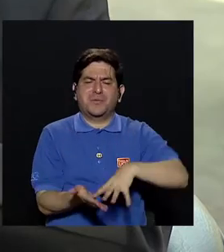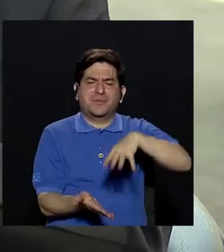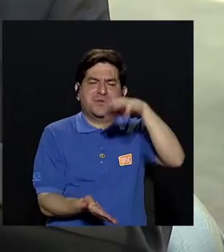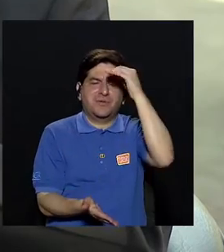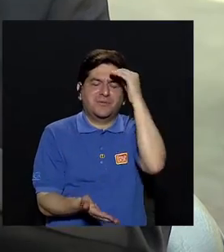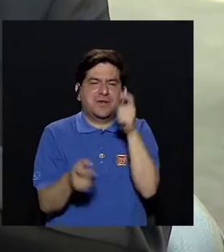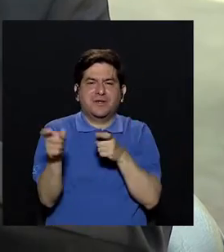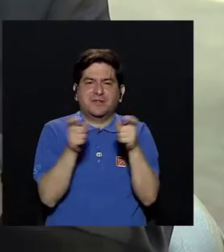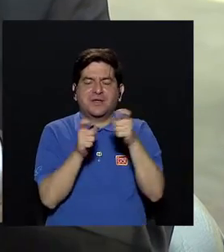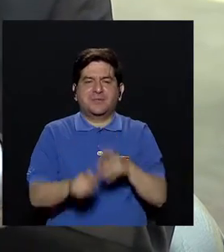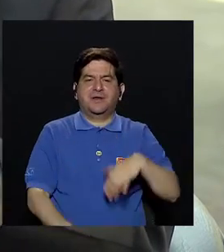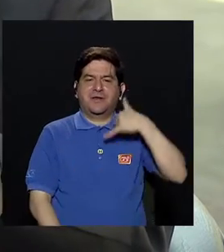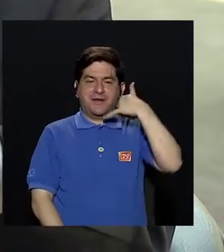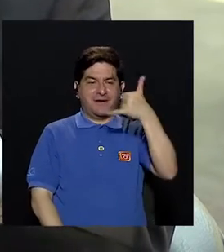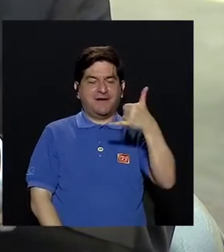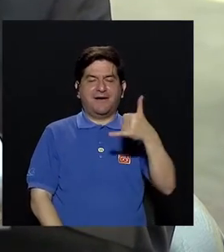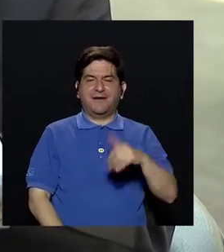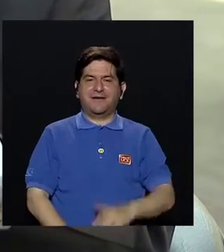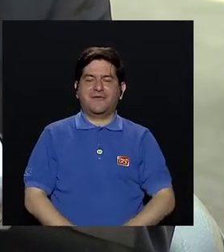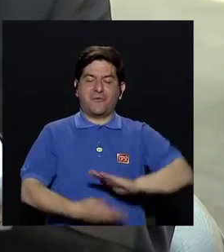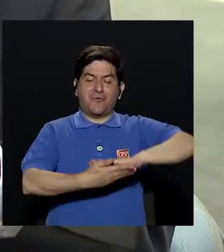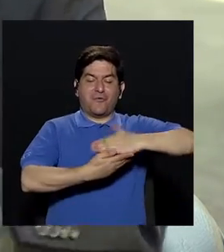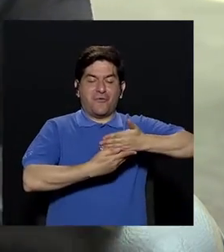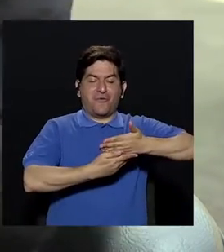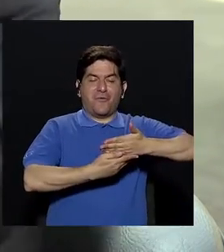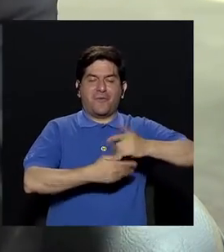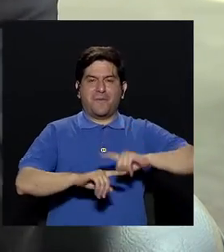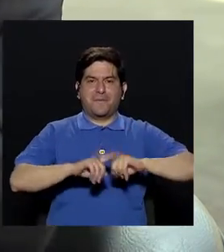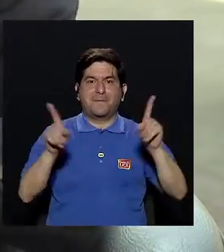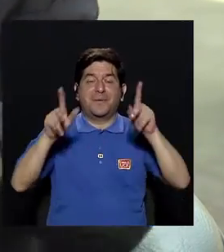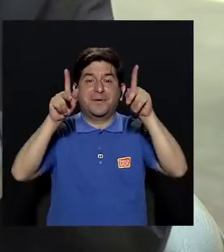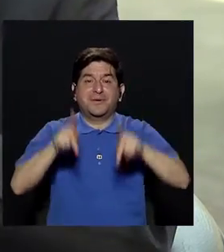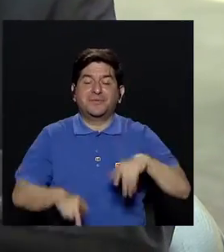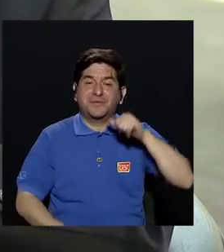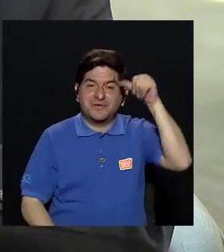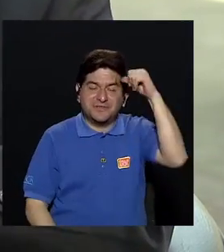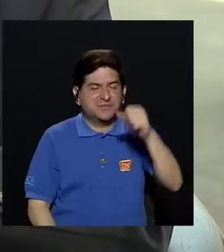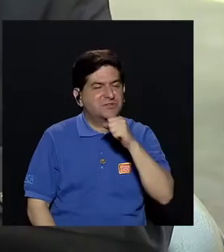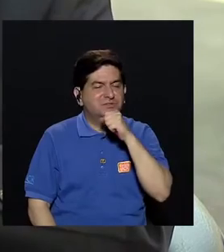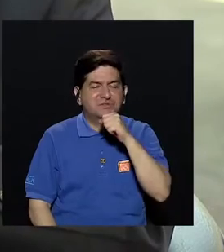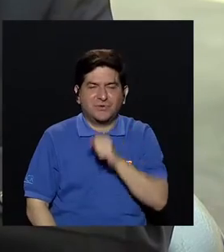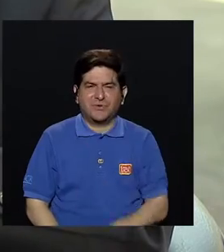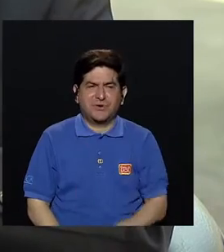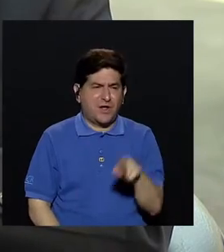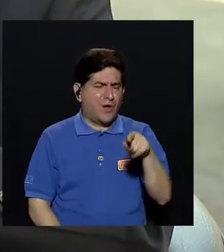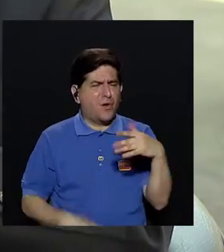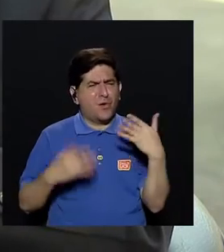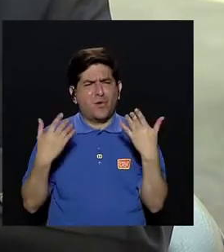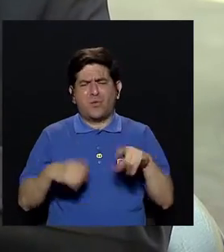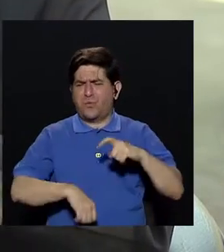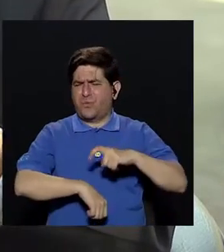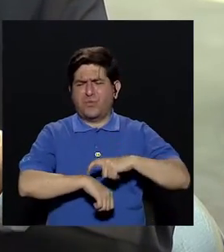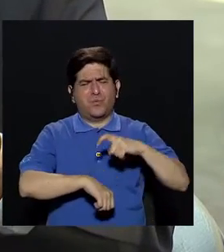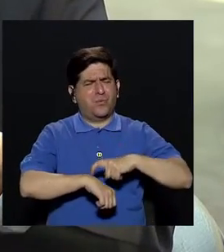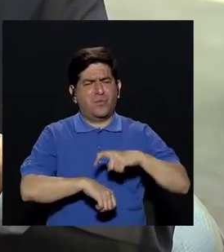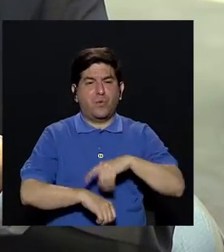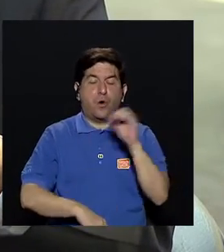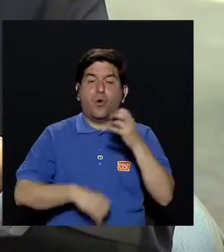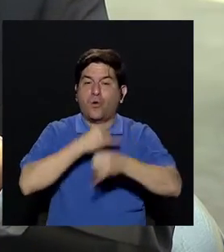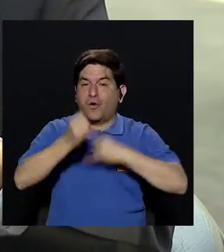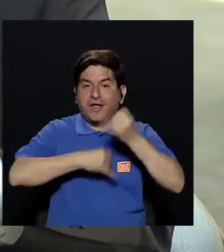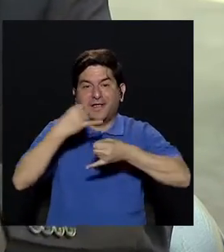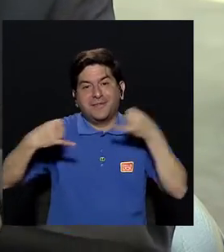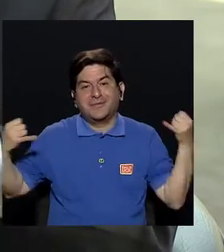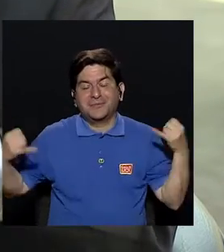aprende a manejar un teléfono o una computadora, mientras que a una persona mayor le toma más tiempo. O con los